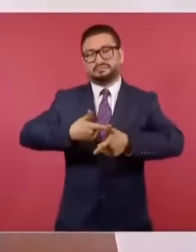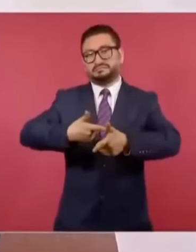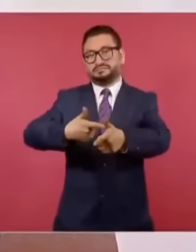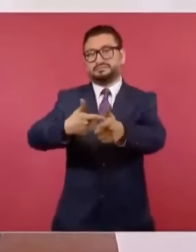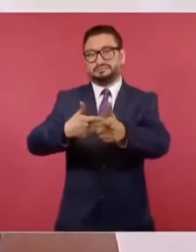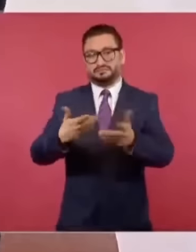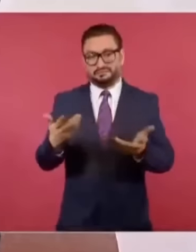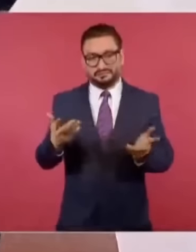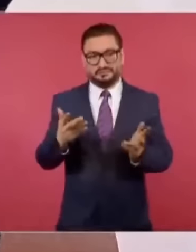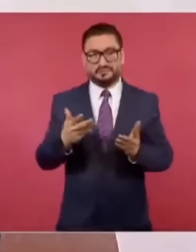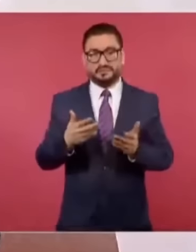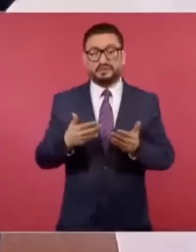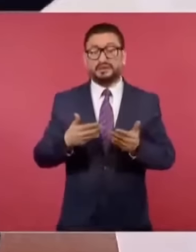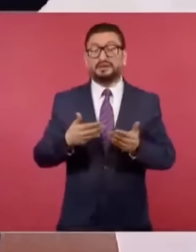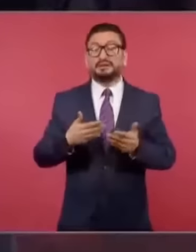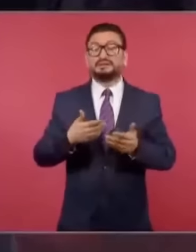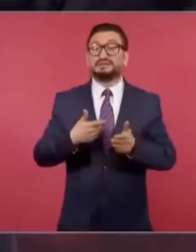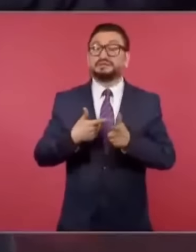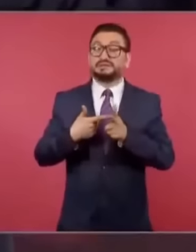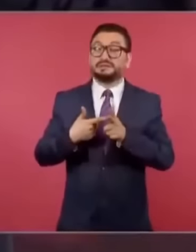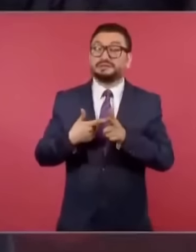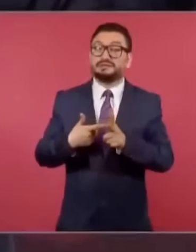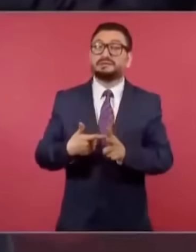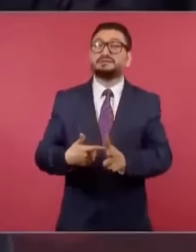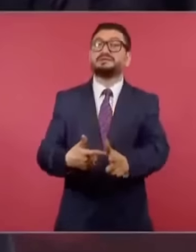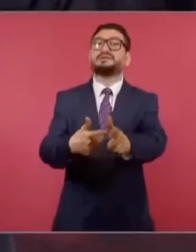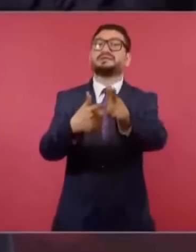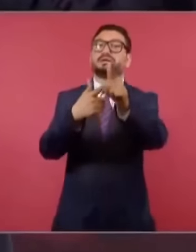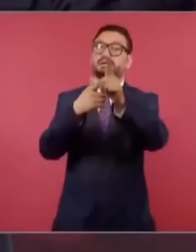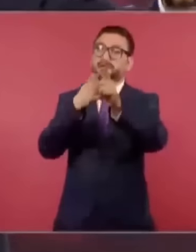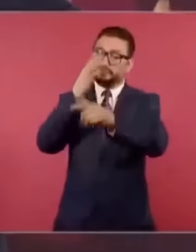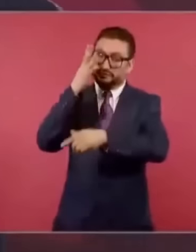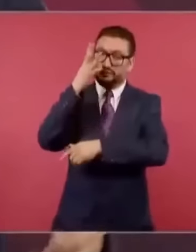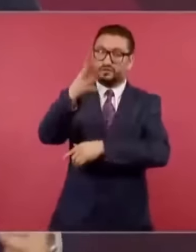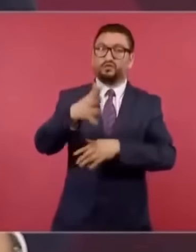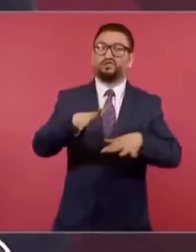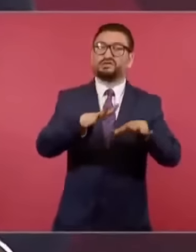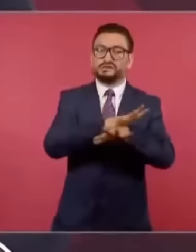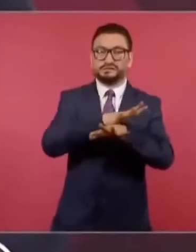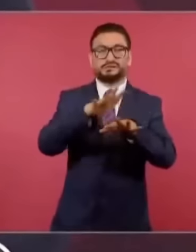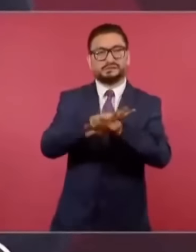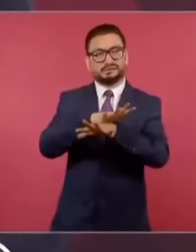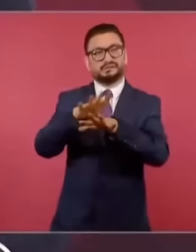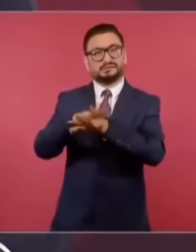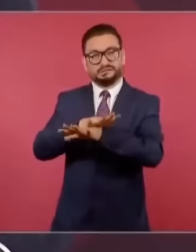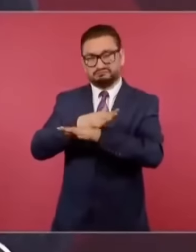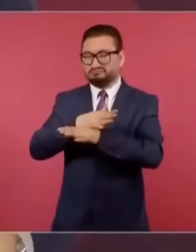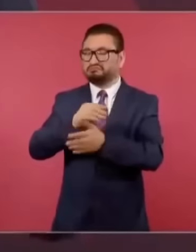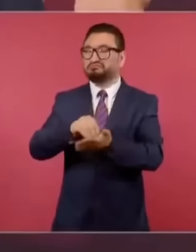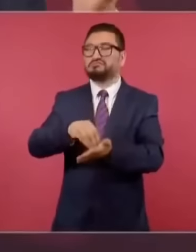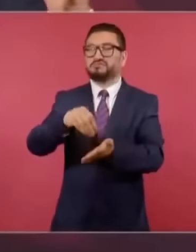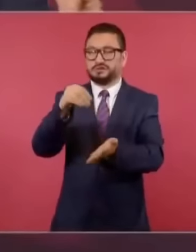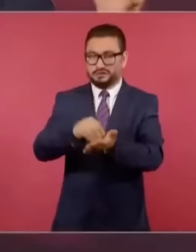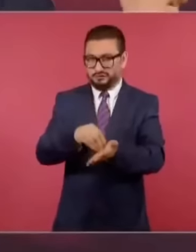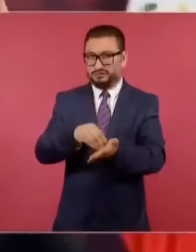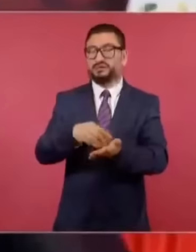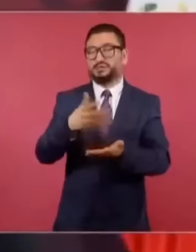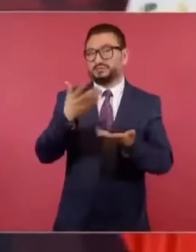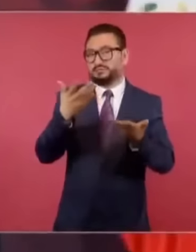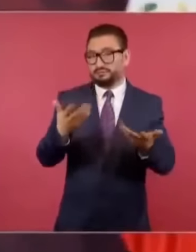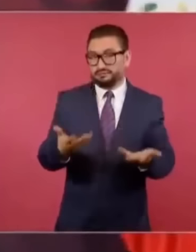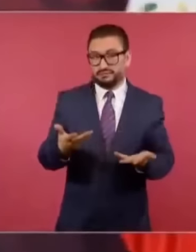y hacia adelante se van a seguir dando los cambios y hay que ir